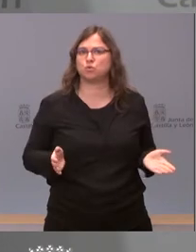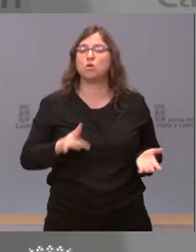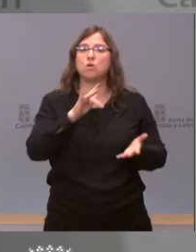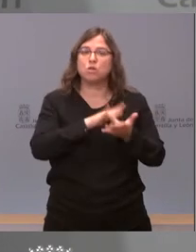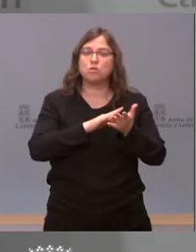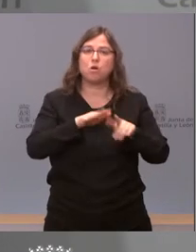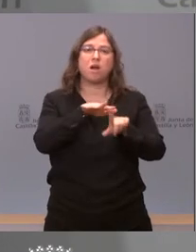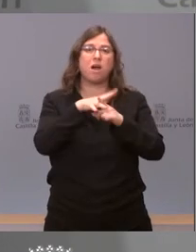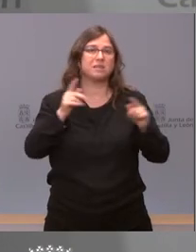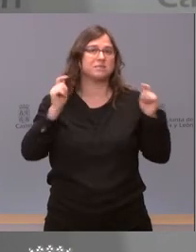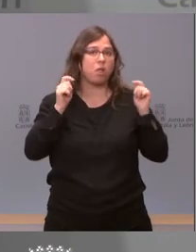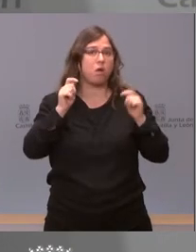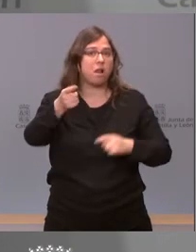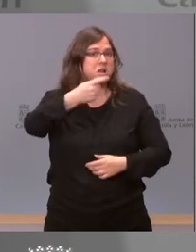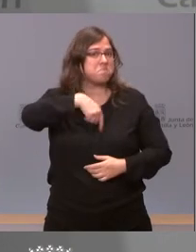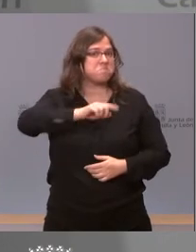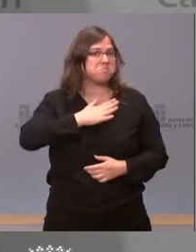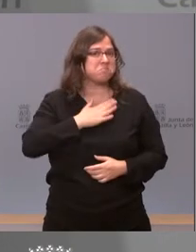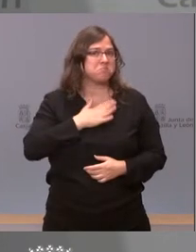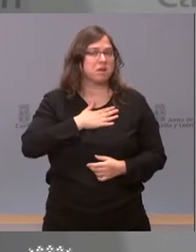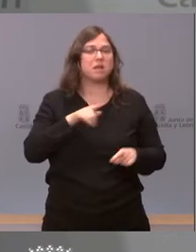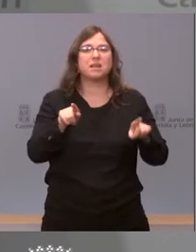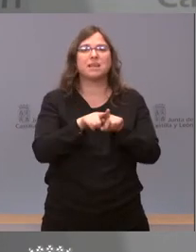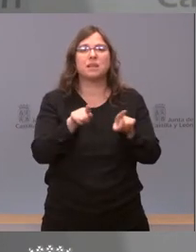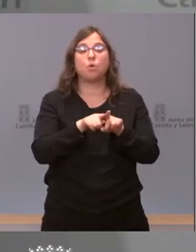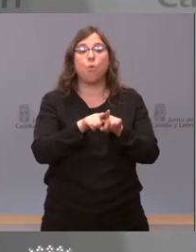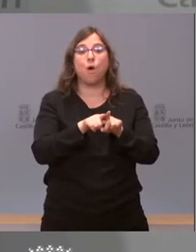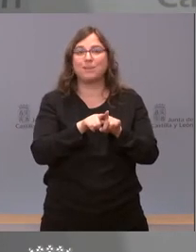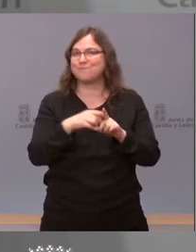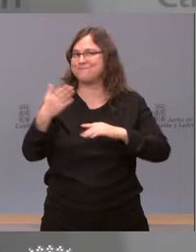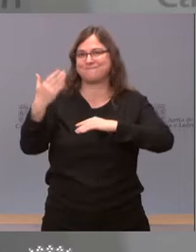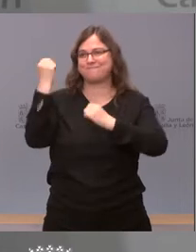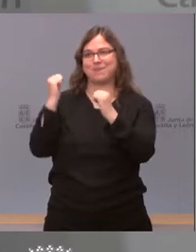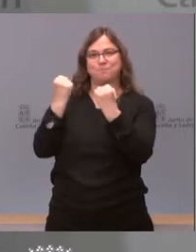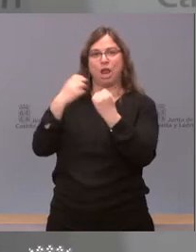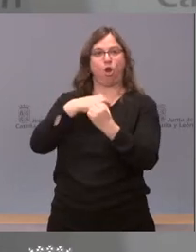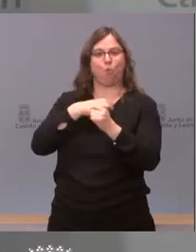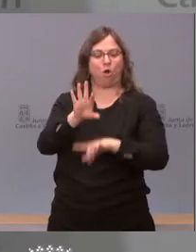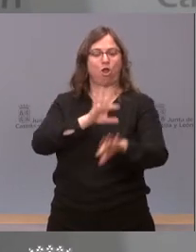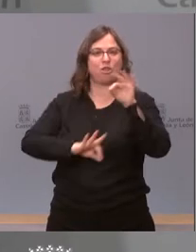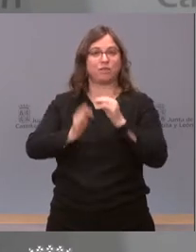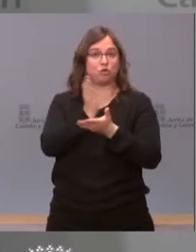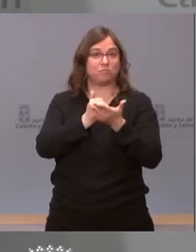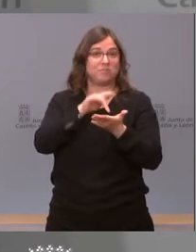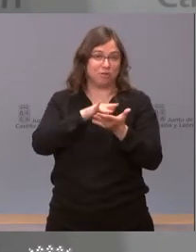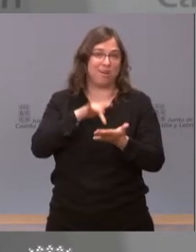alarma a nosotros nos impide tomar algunas decisiones. Esto ya lo hemos vivido en esta comunidad.